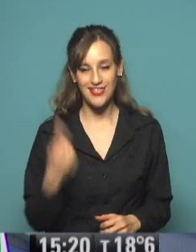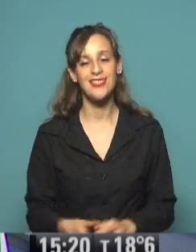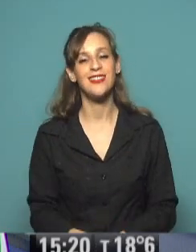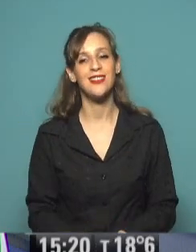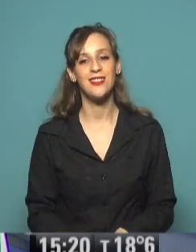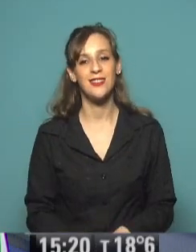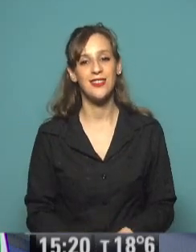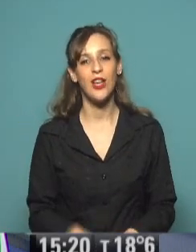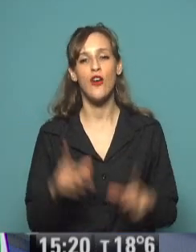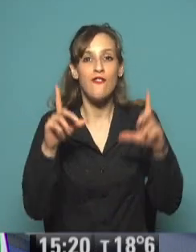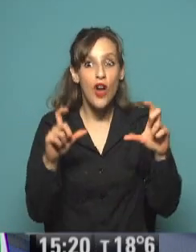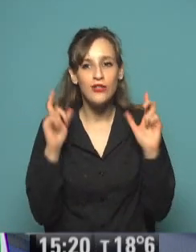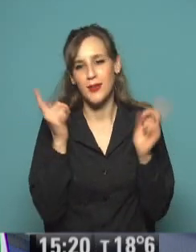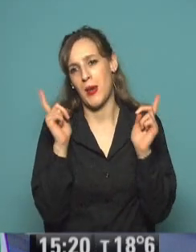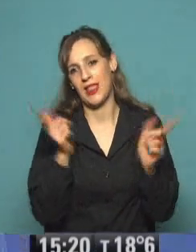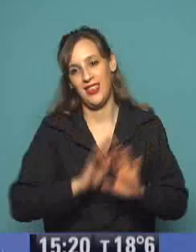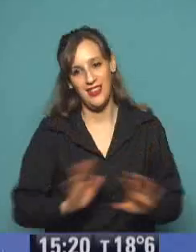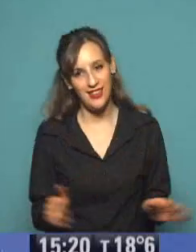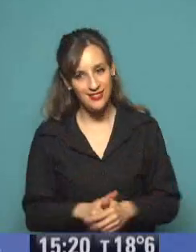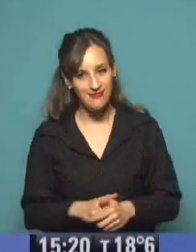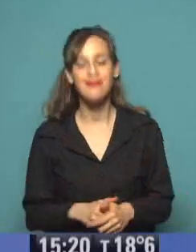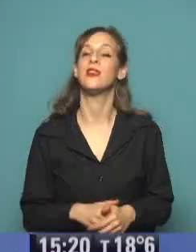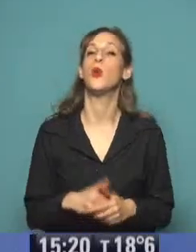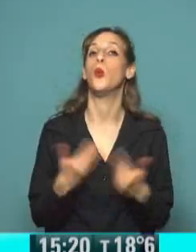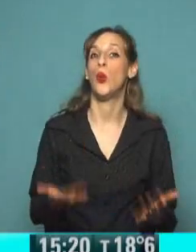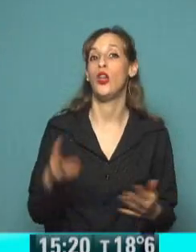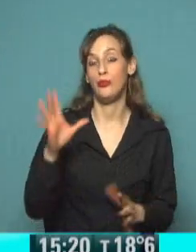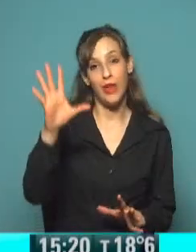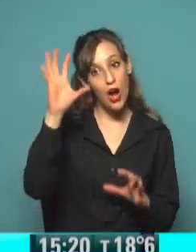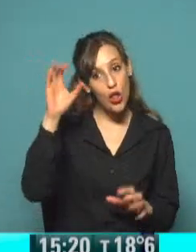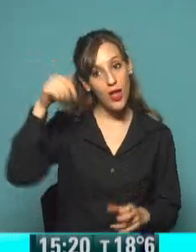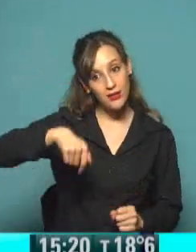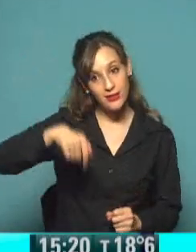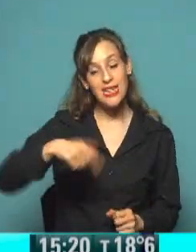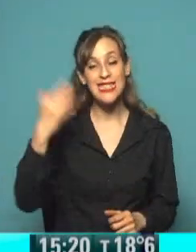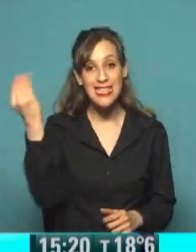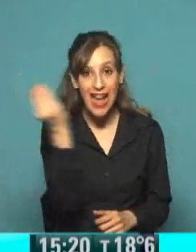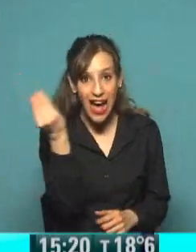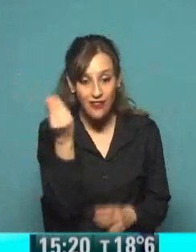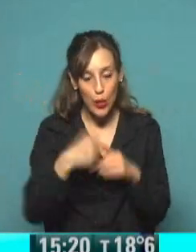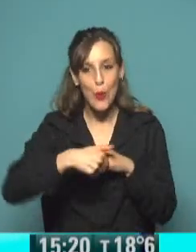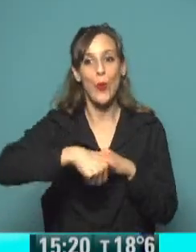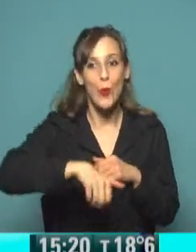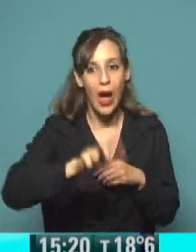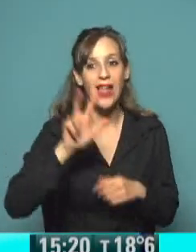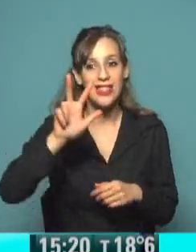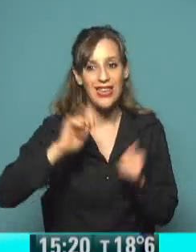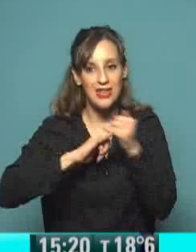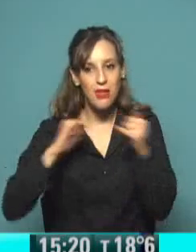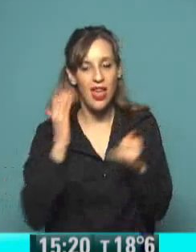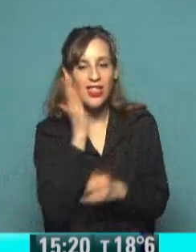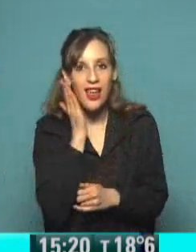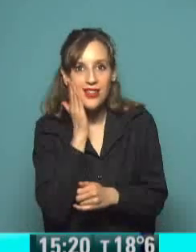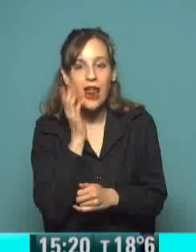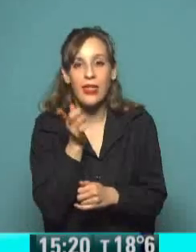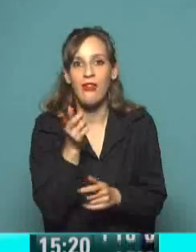Son muy divertidas. Bueno, y recuerden que este sábado a las 15.30 tenemos un programa especial festejando el Día